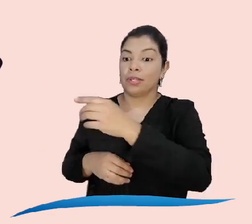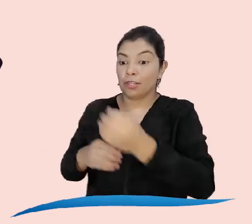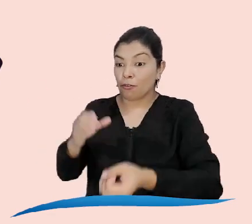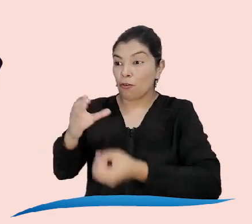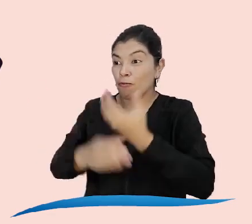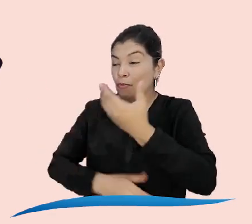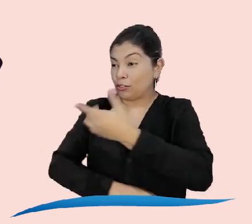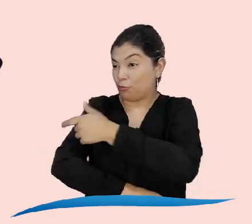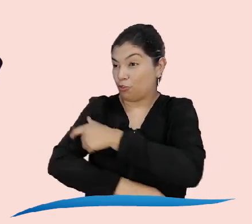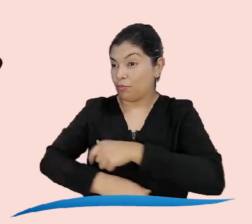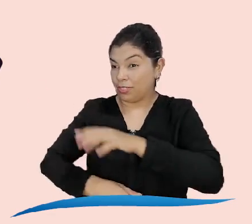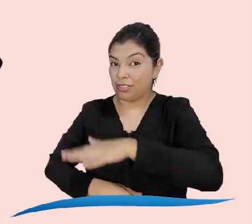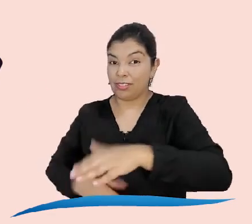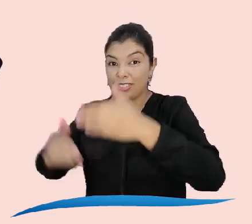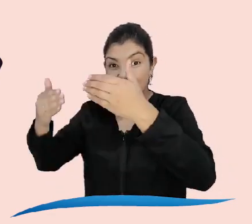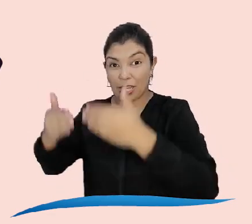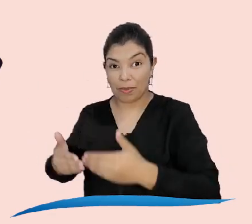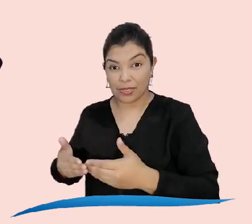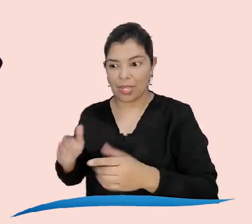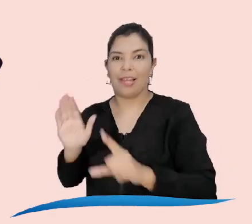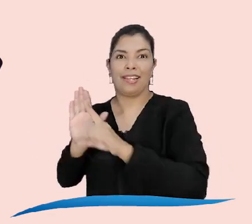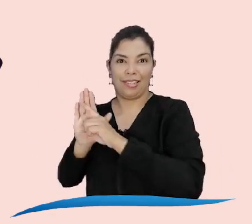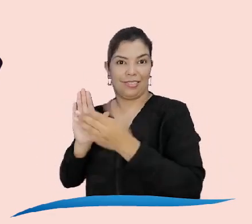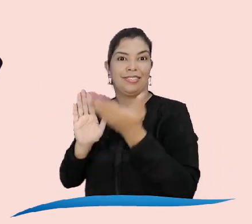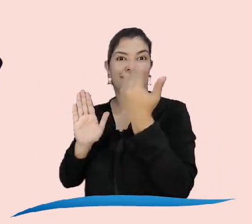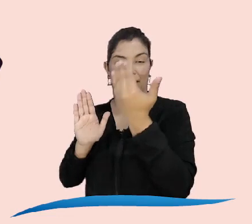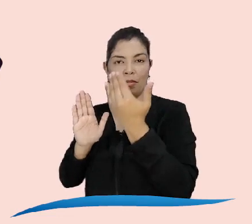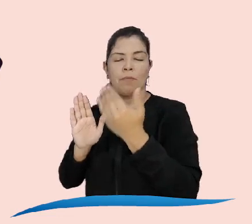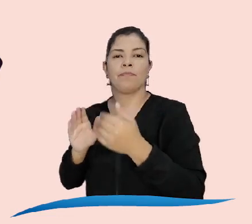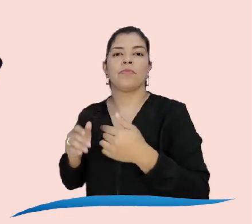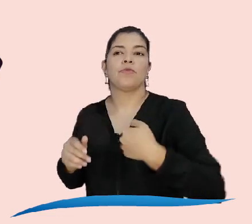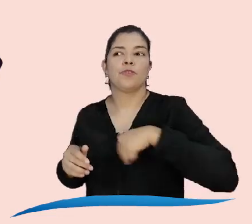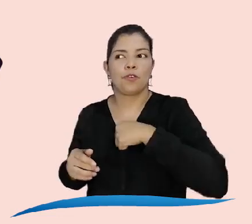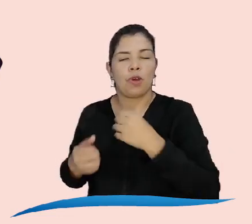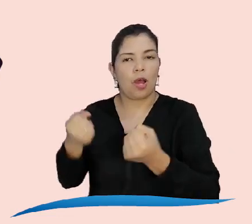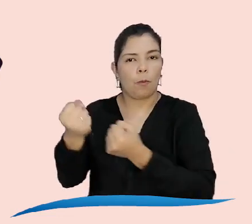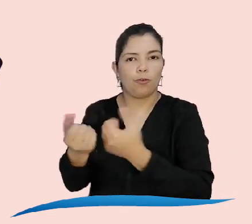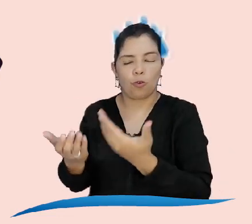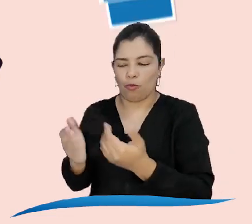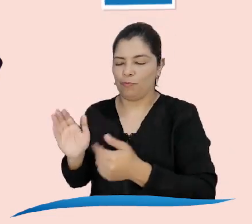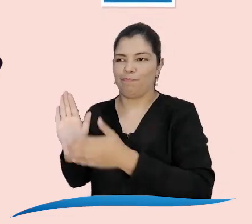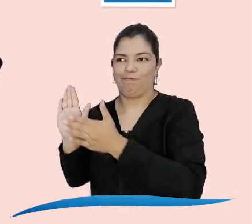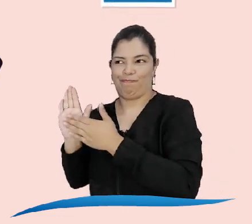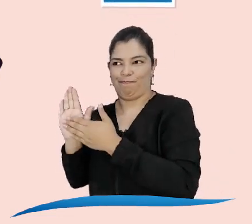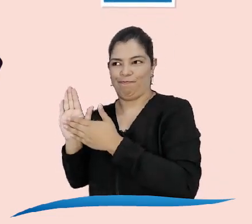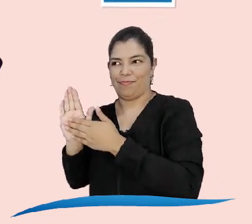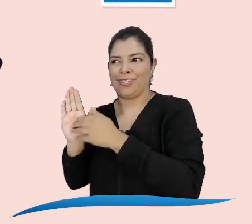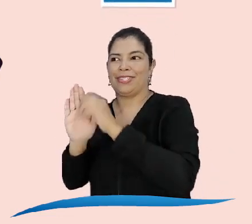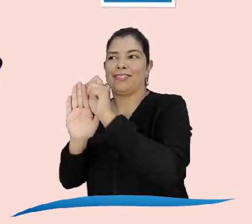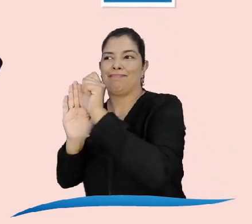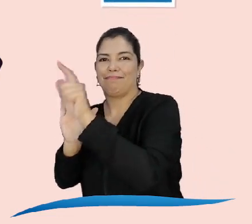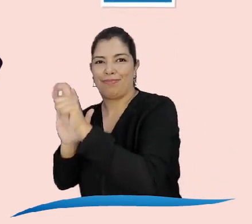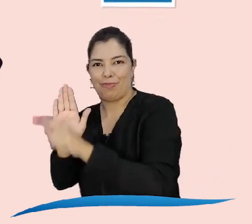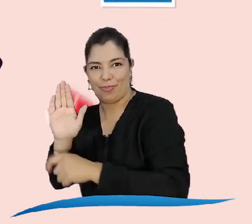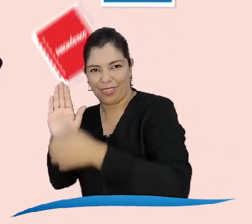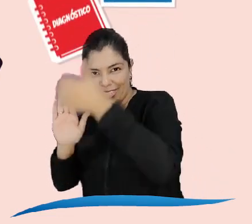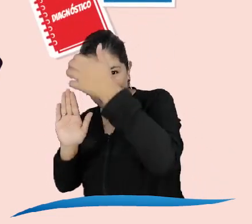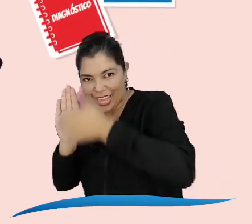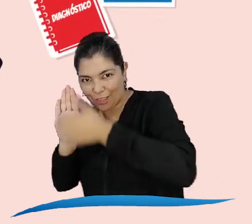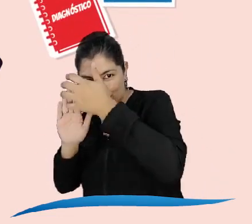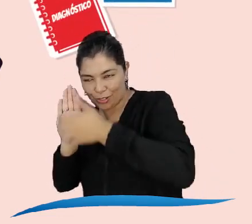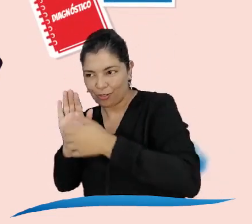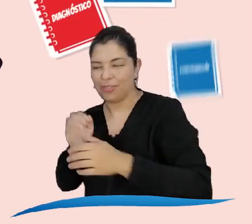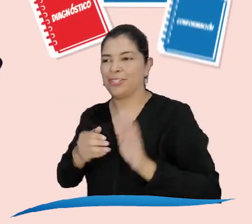diagnosticar el estado de la conformación de los comités territoriales de discapacidad y a conformarlos debidamente por medio de sus herramientas,